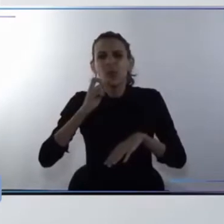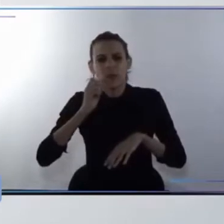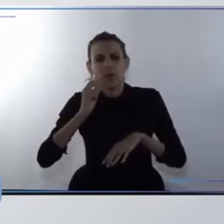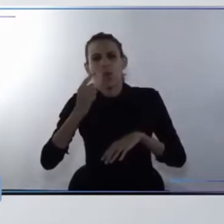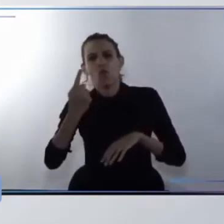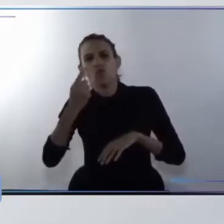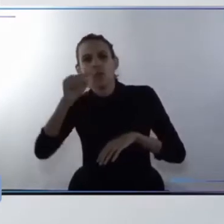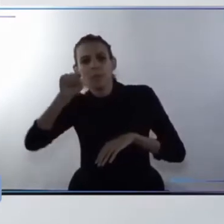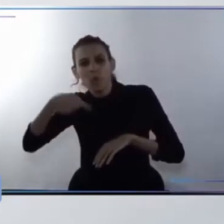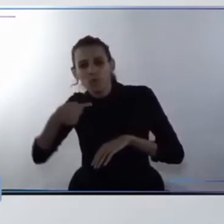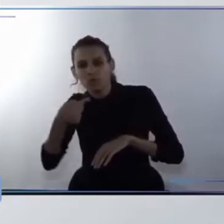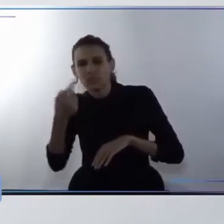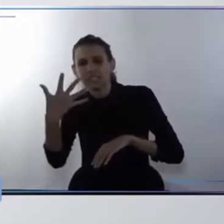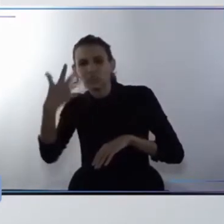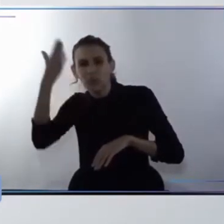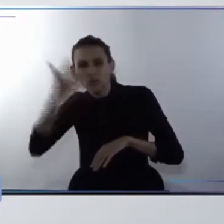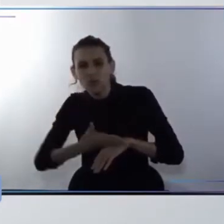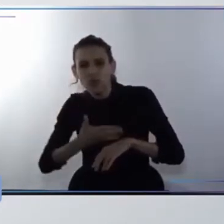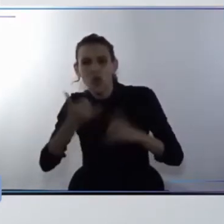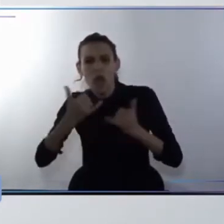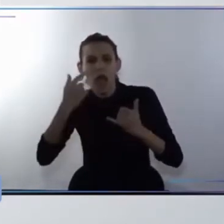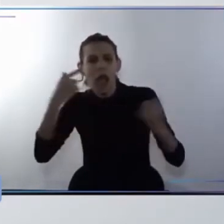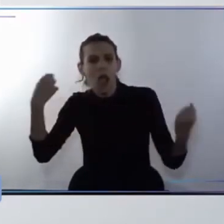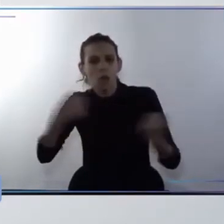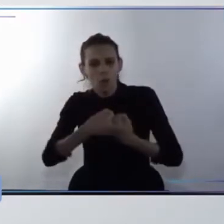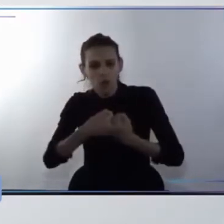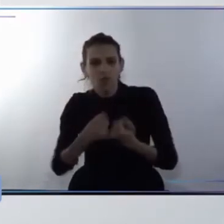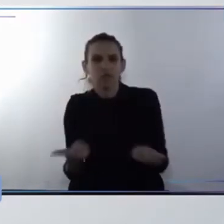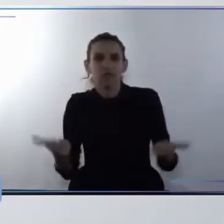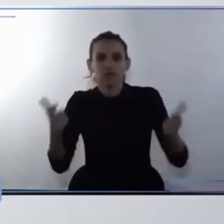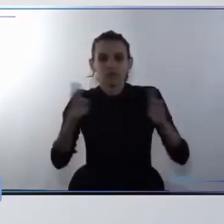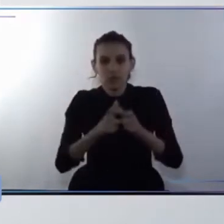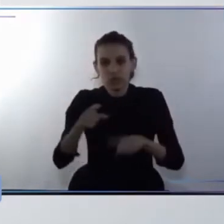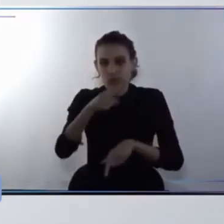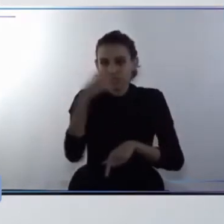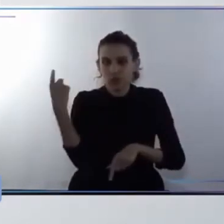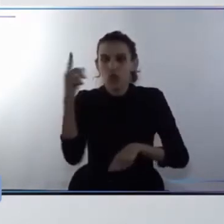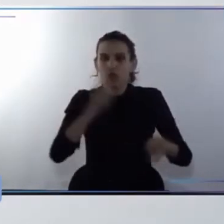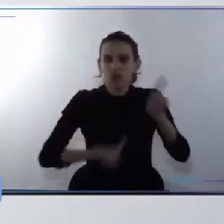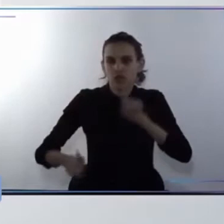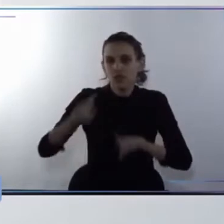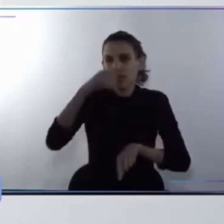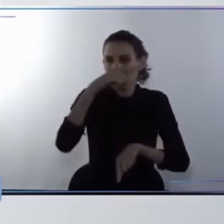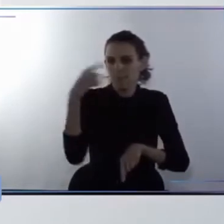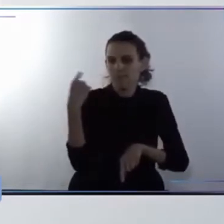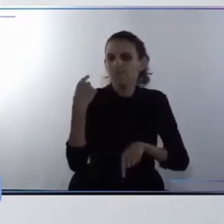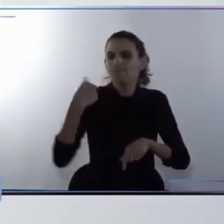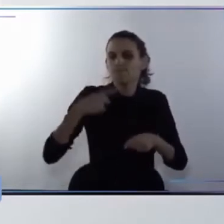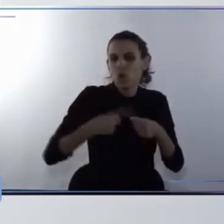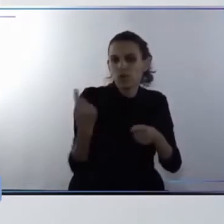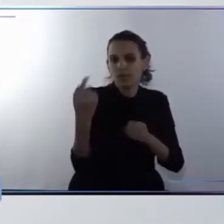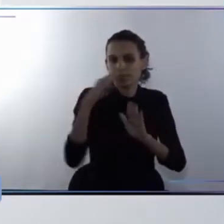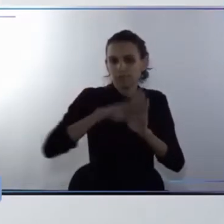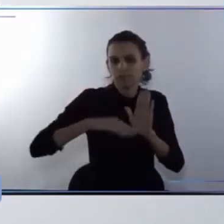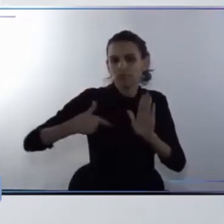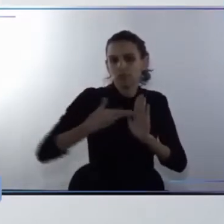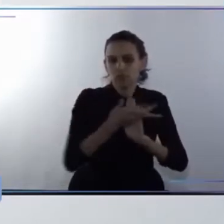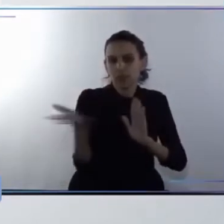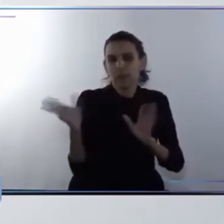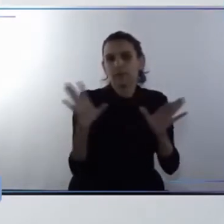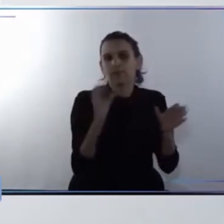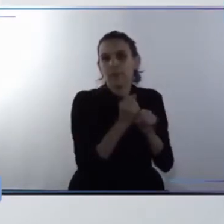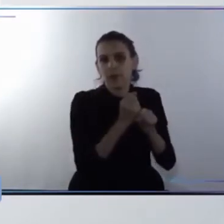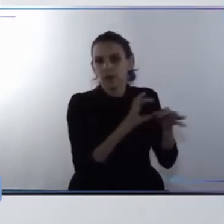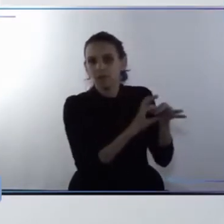convenio con el Consejo Nacional de Coordinación de Políticas Sociales para trabajar en la localización de los municipios.